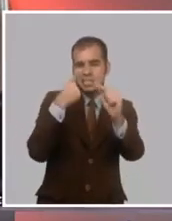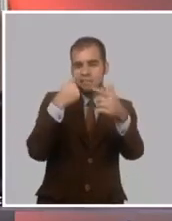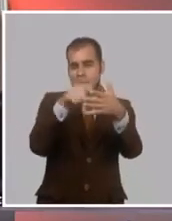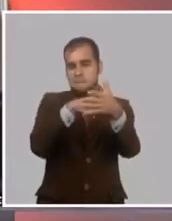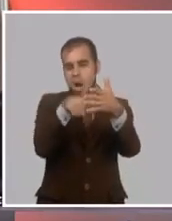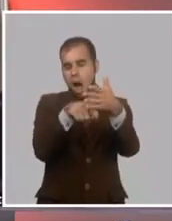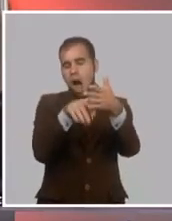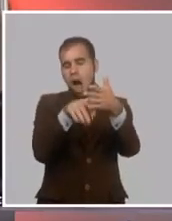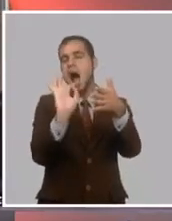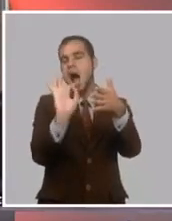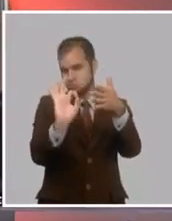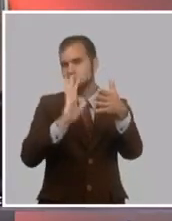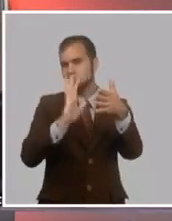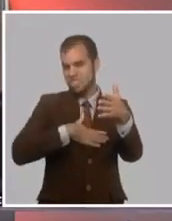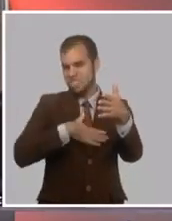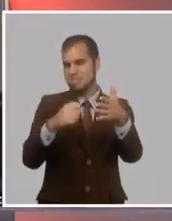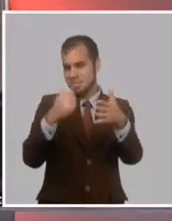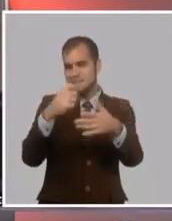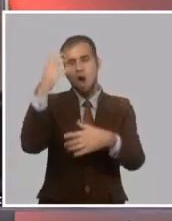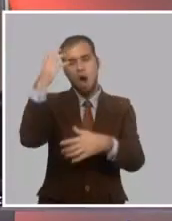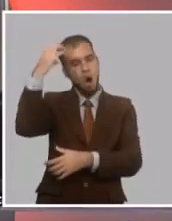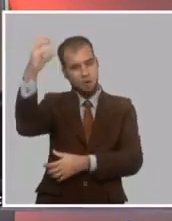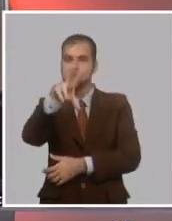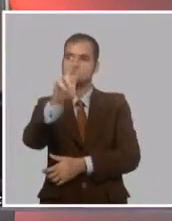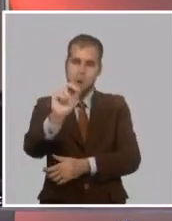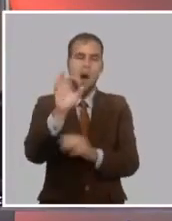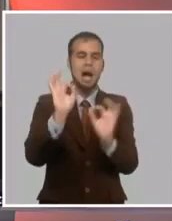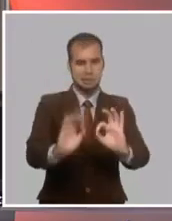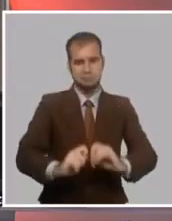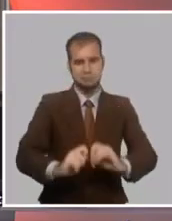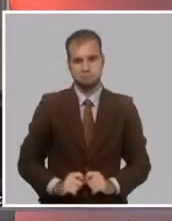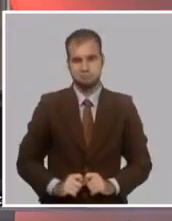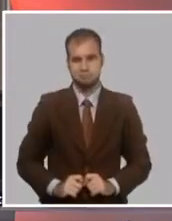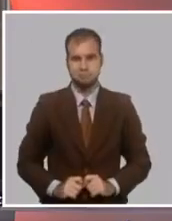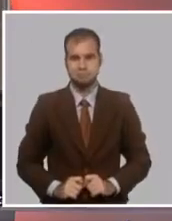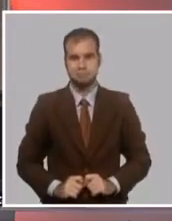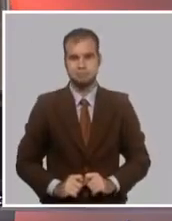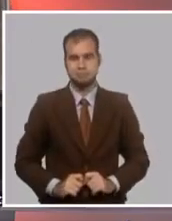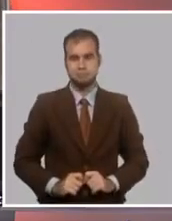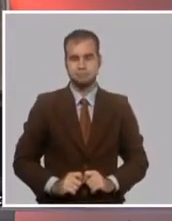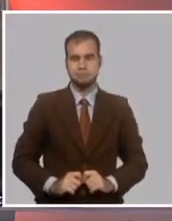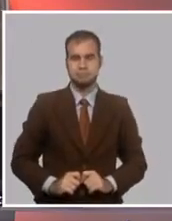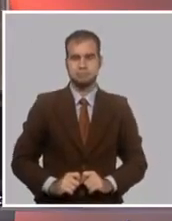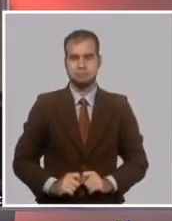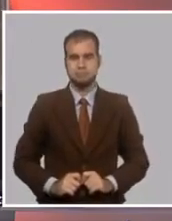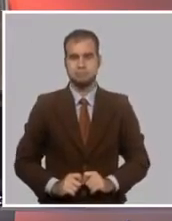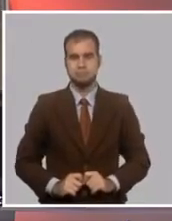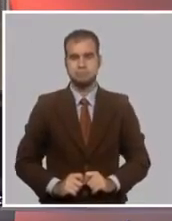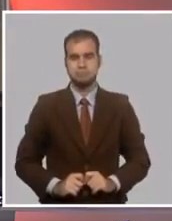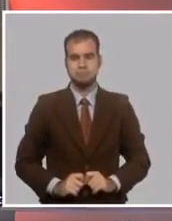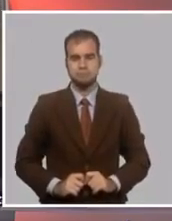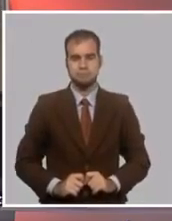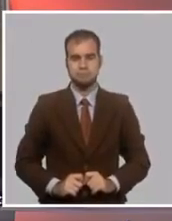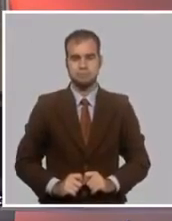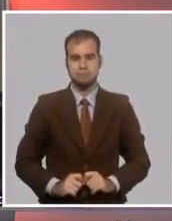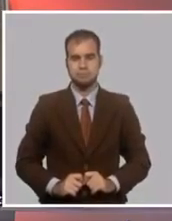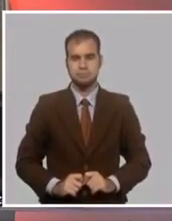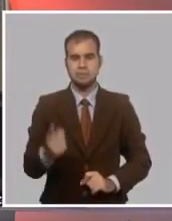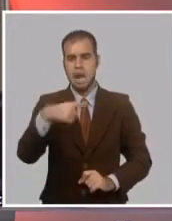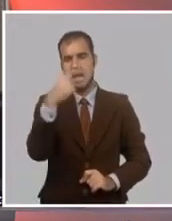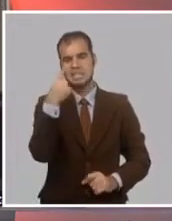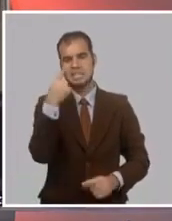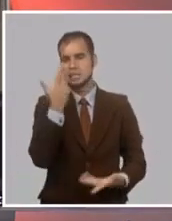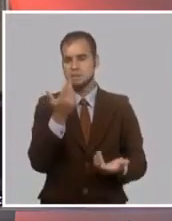repúblicas de la época. En que, digamos, se está buscando un verdadero ejercicio de